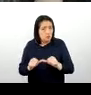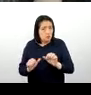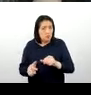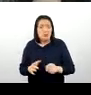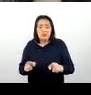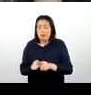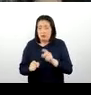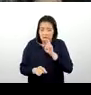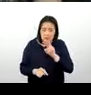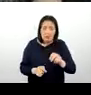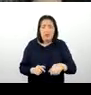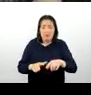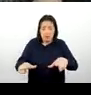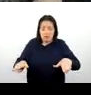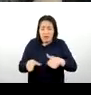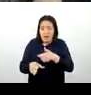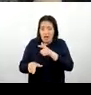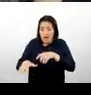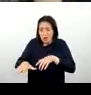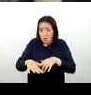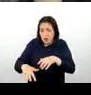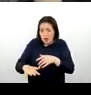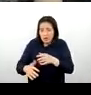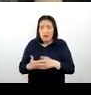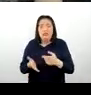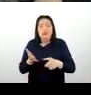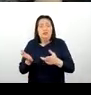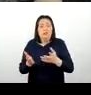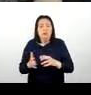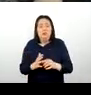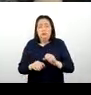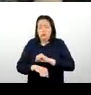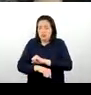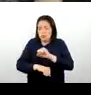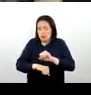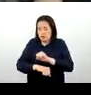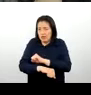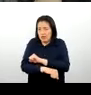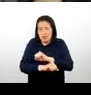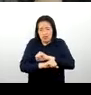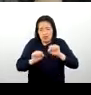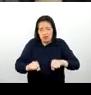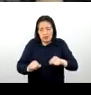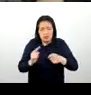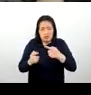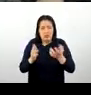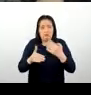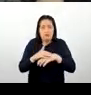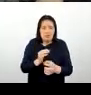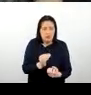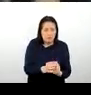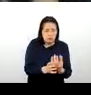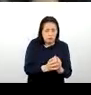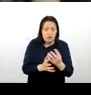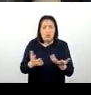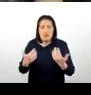acompañada de una laguna y de lo que viene a ser un ecosistema que incorpora lo que viene a ser la flor y la fauna